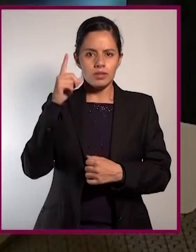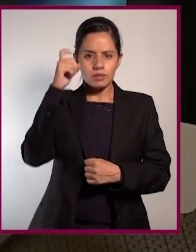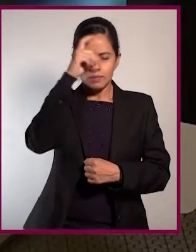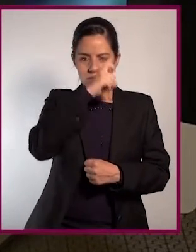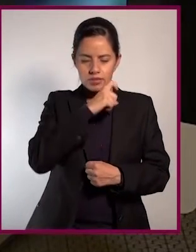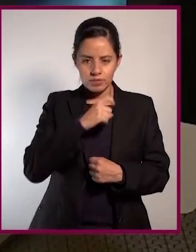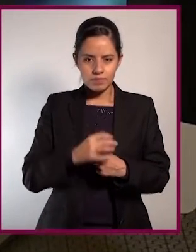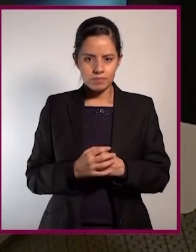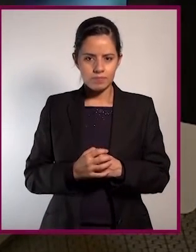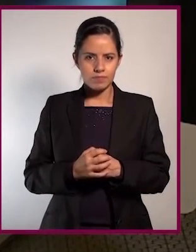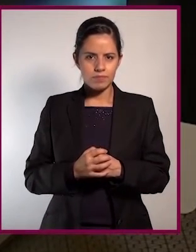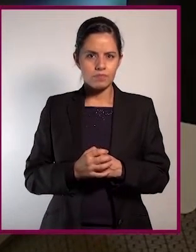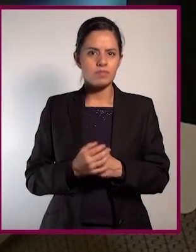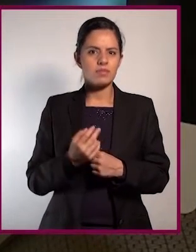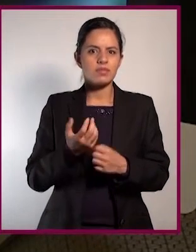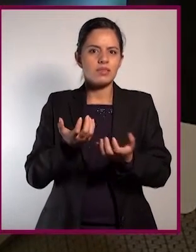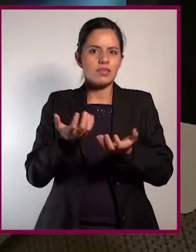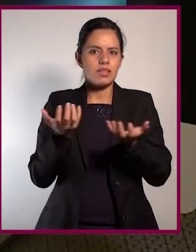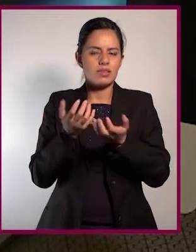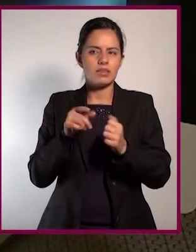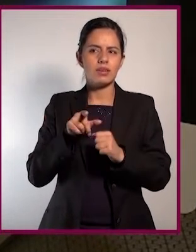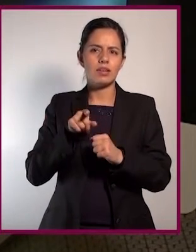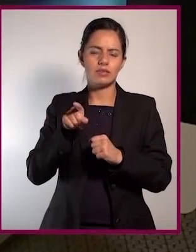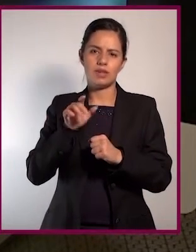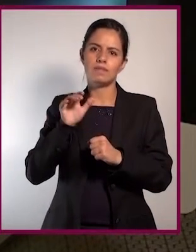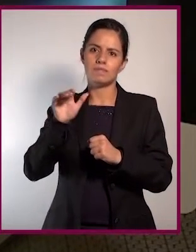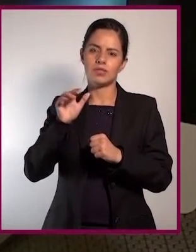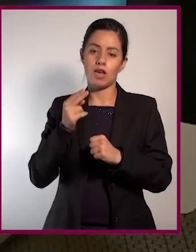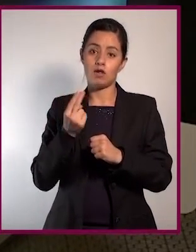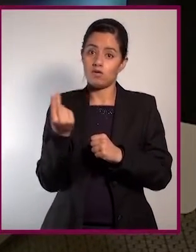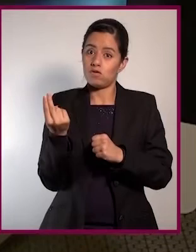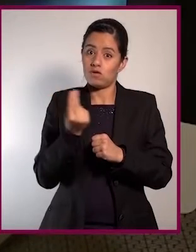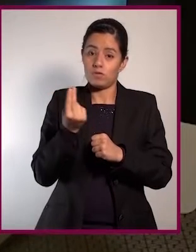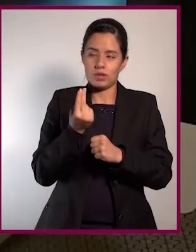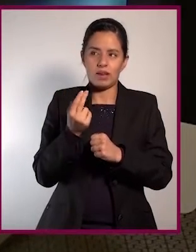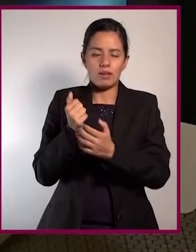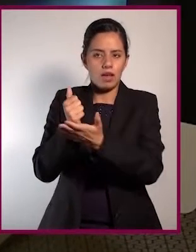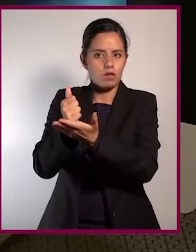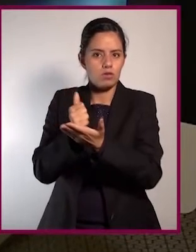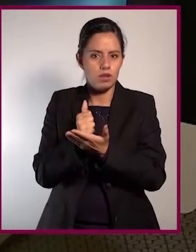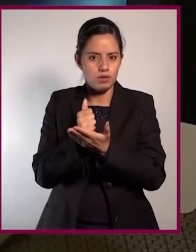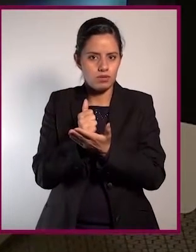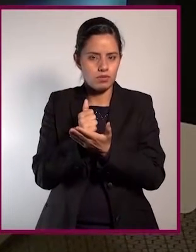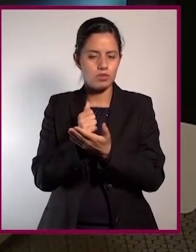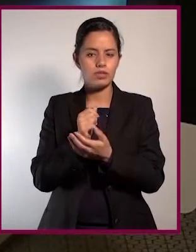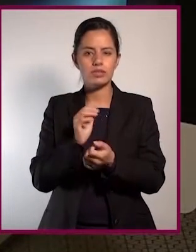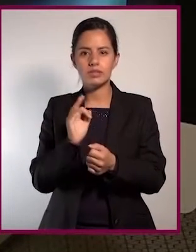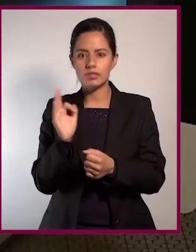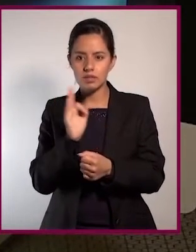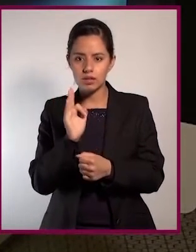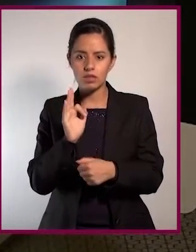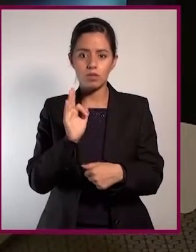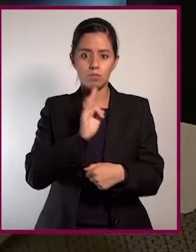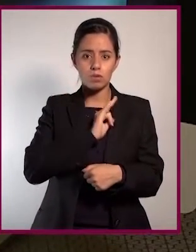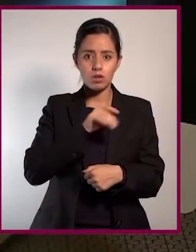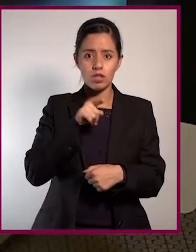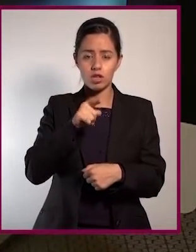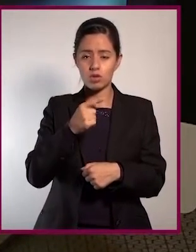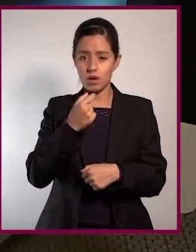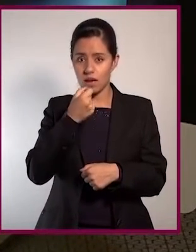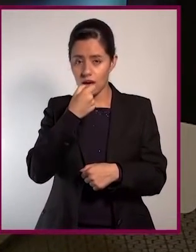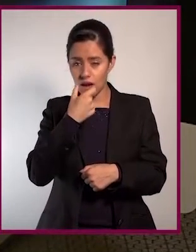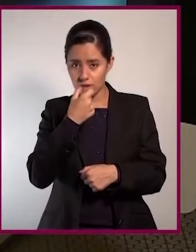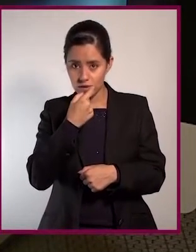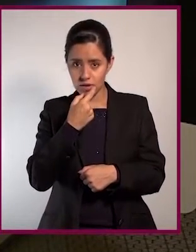de me está causando dificultad para respirar, es acudir a un servicio de urgencias. Si se tiene a la mano la